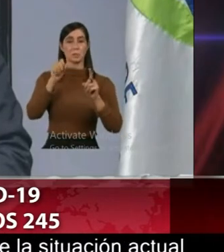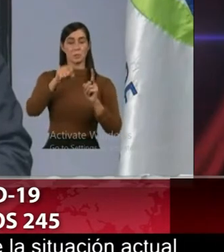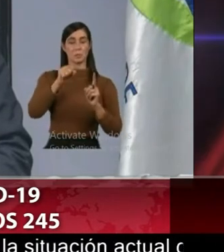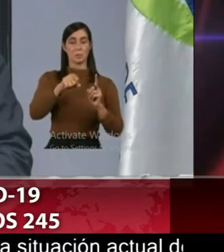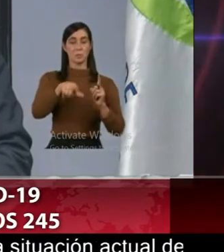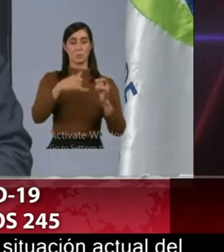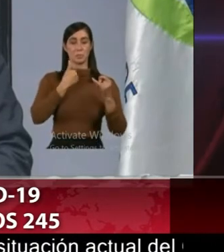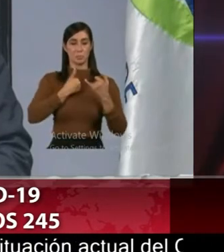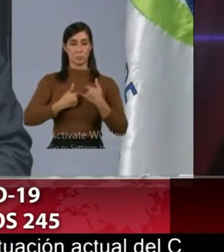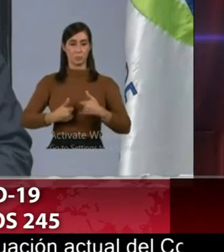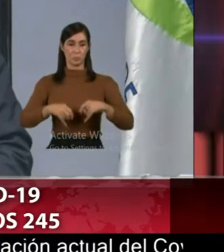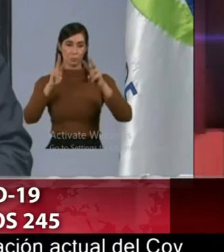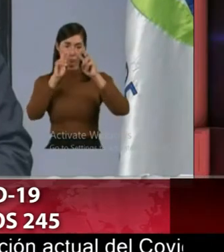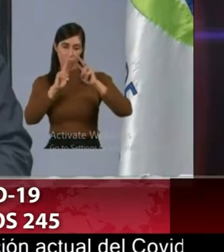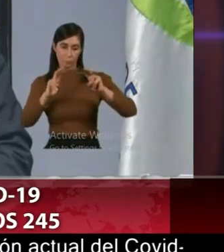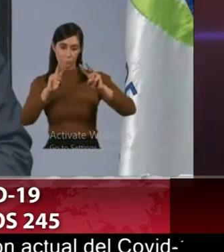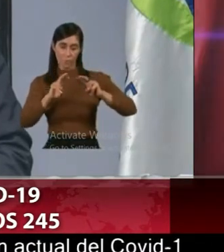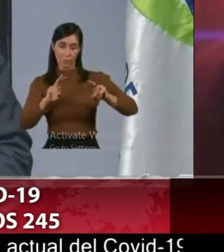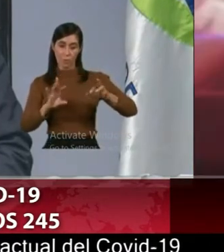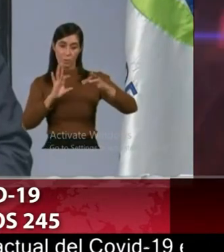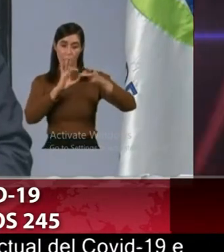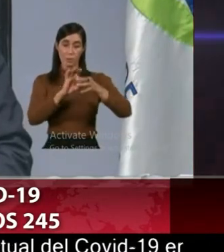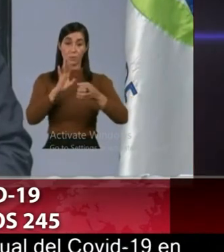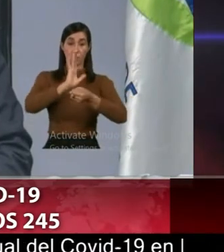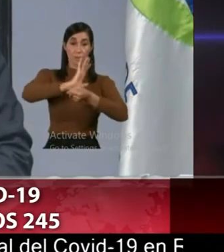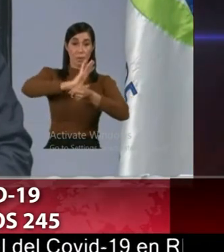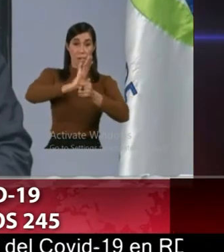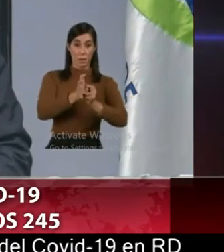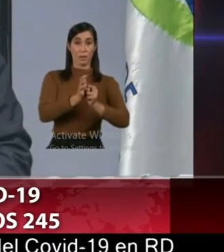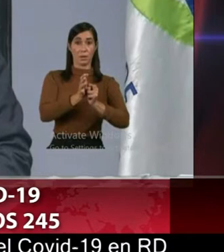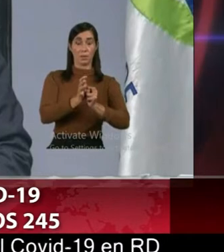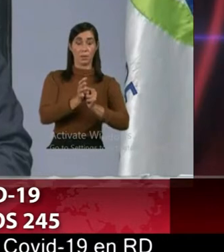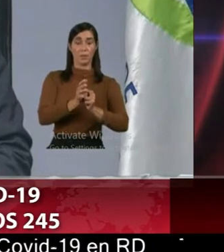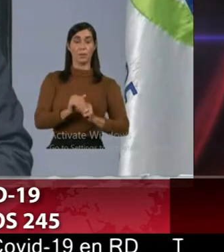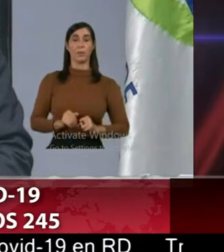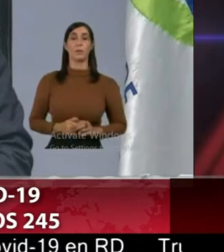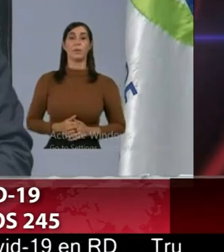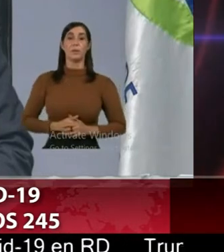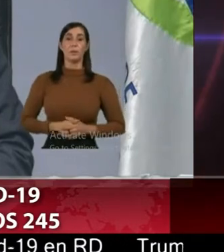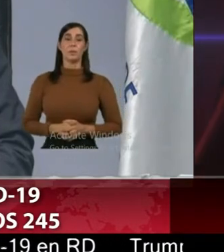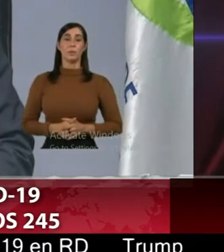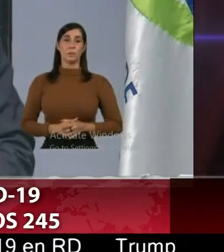en el país de autopsia relacionada al COVID 19